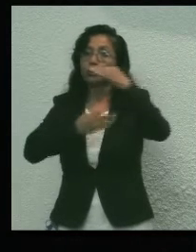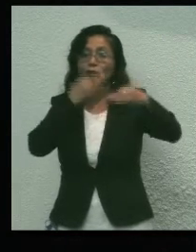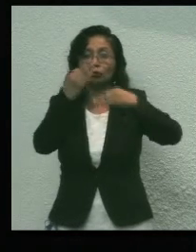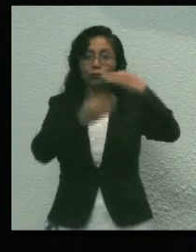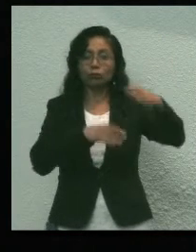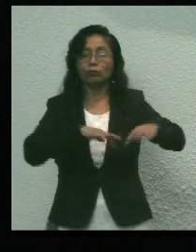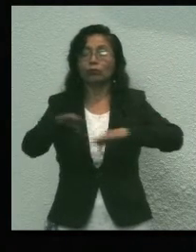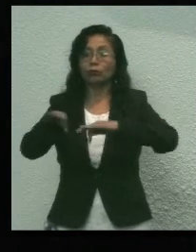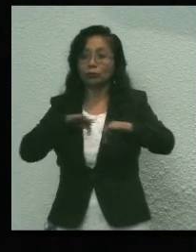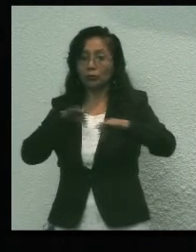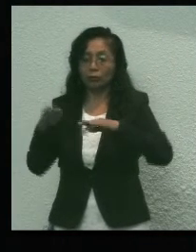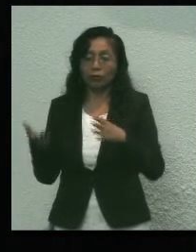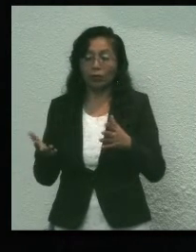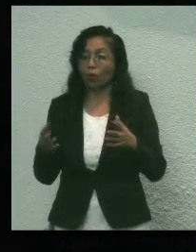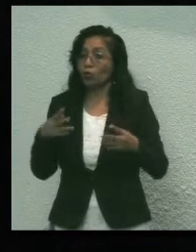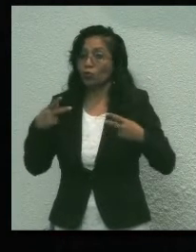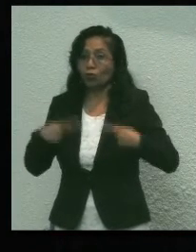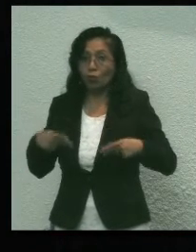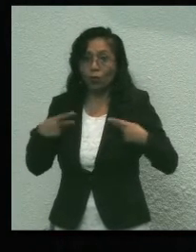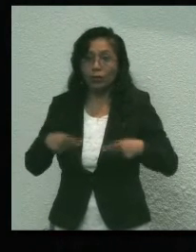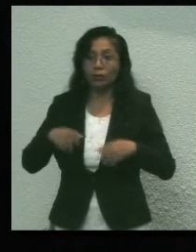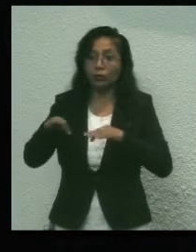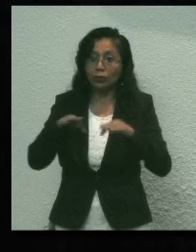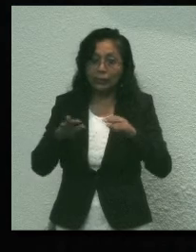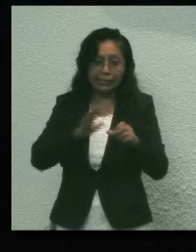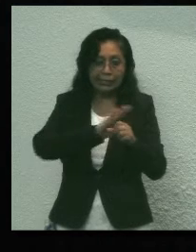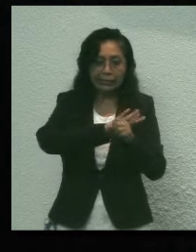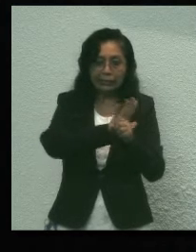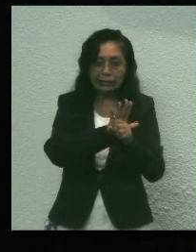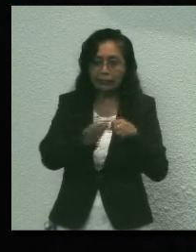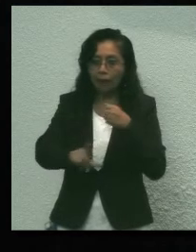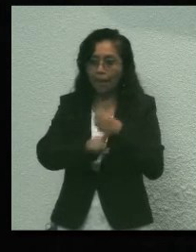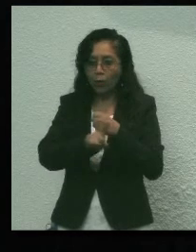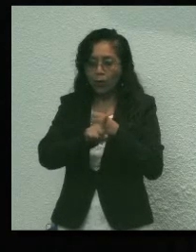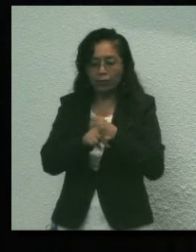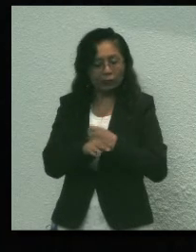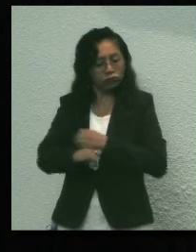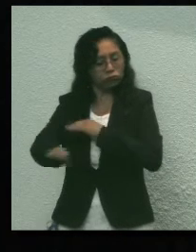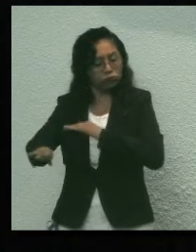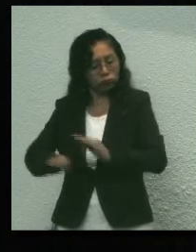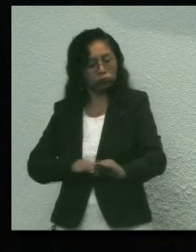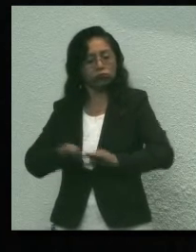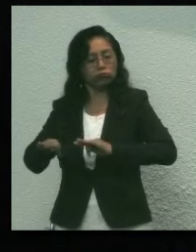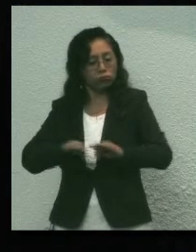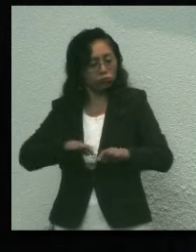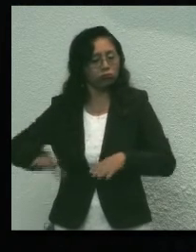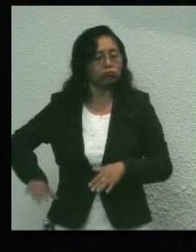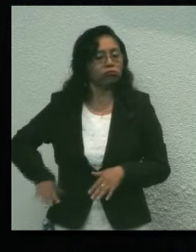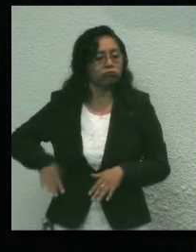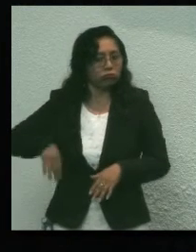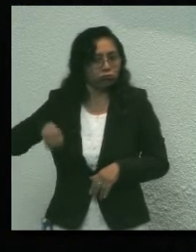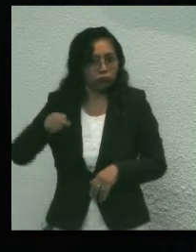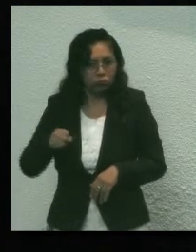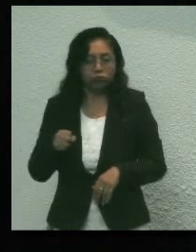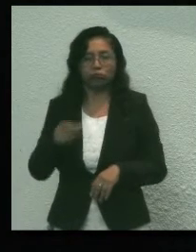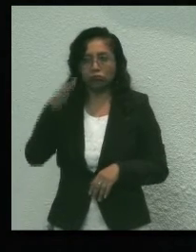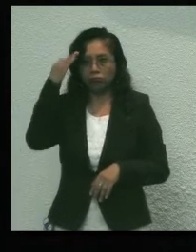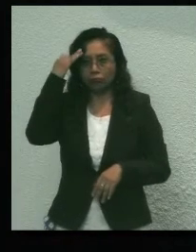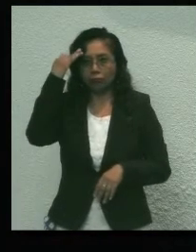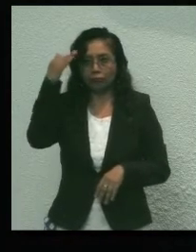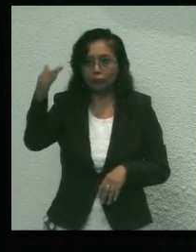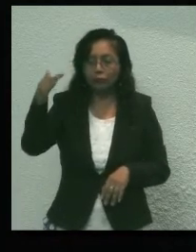público o ciudadano que en medio de la calamidad ha dado su esfuerzo, su tiempo, su trabajo